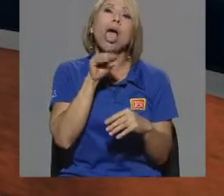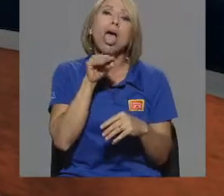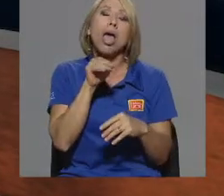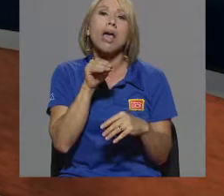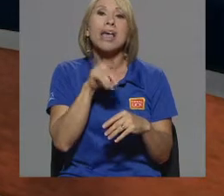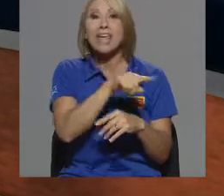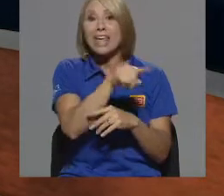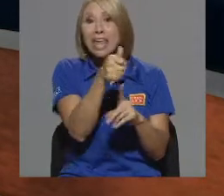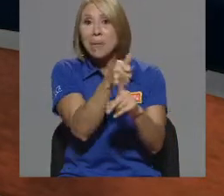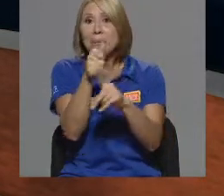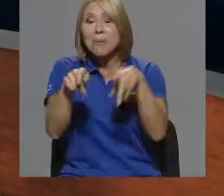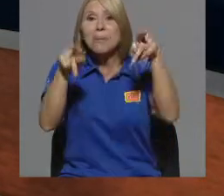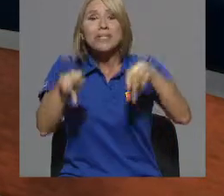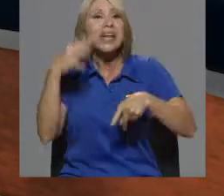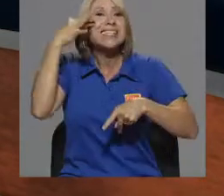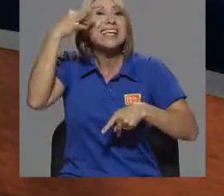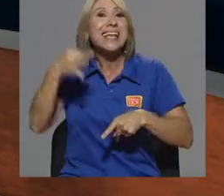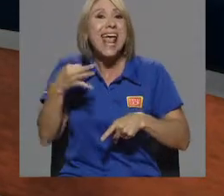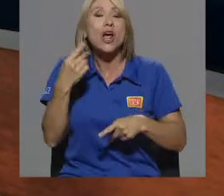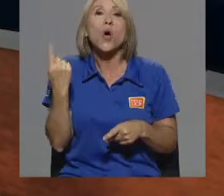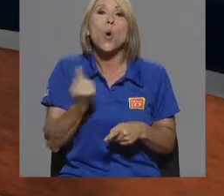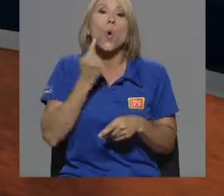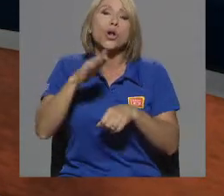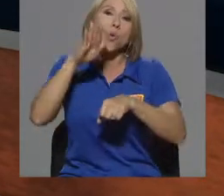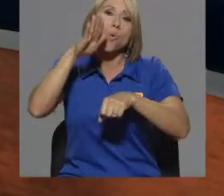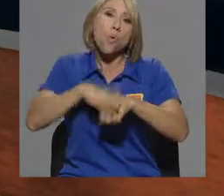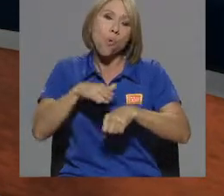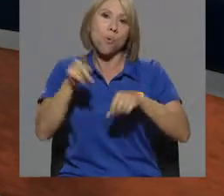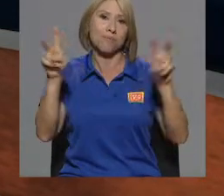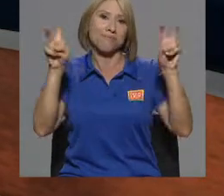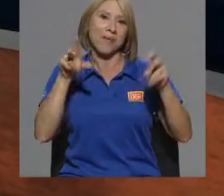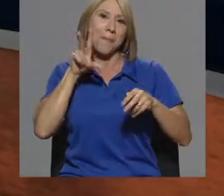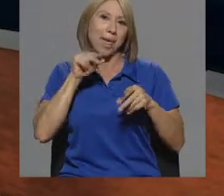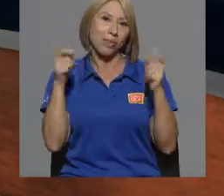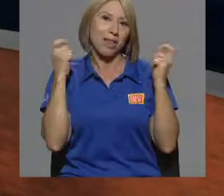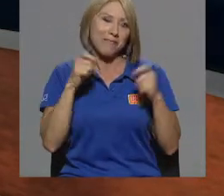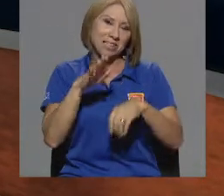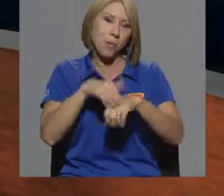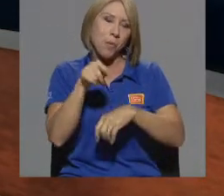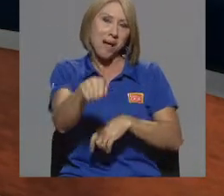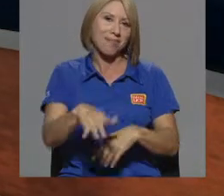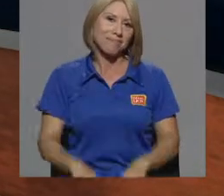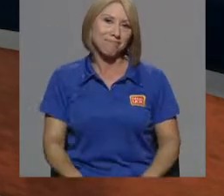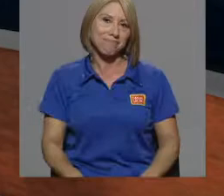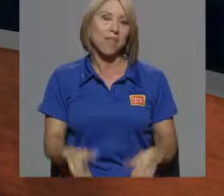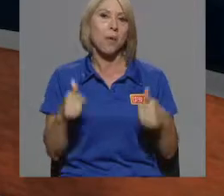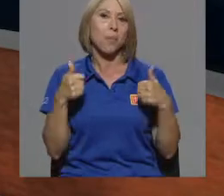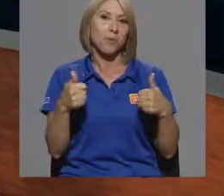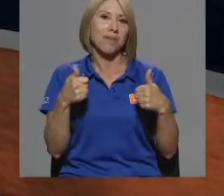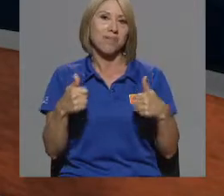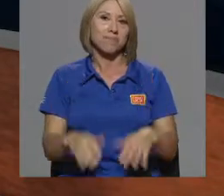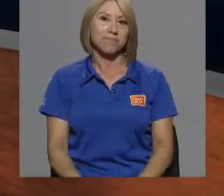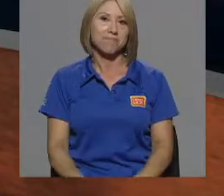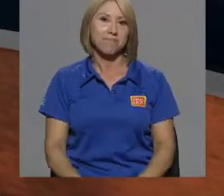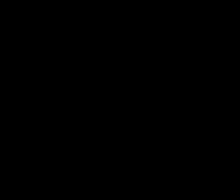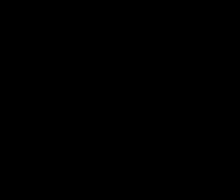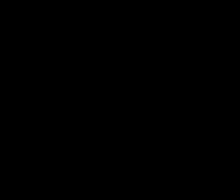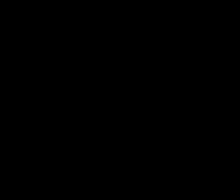de hacer de la población el único pato de la fiesta. Pura vida.